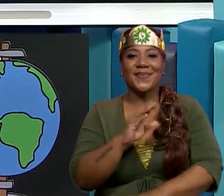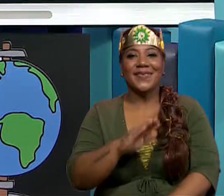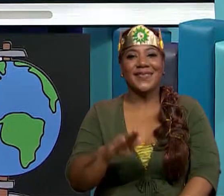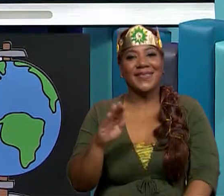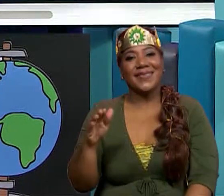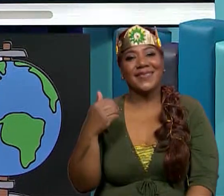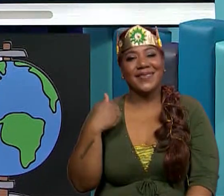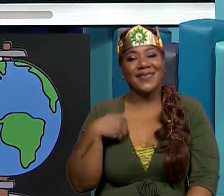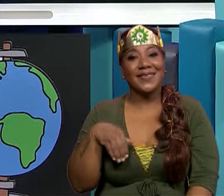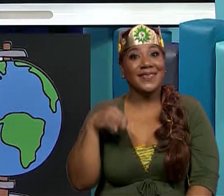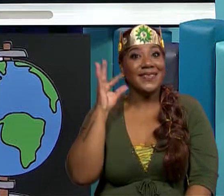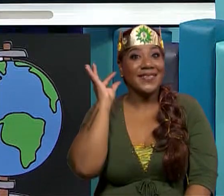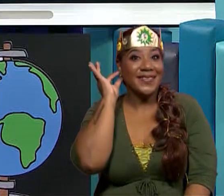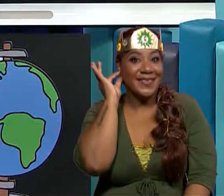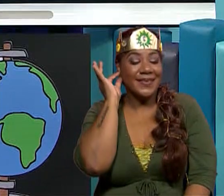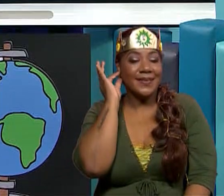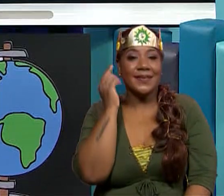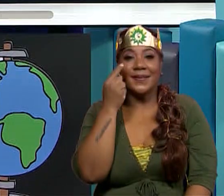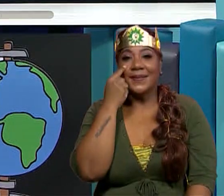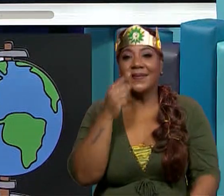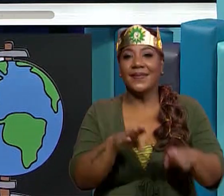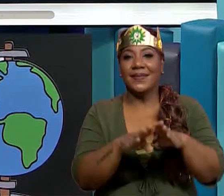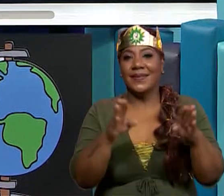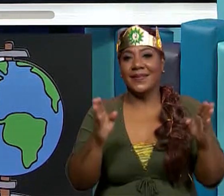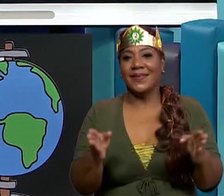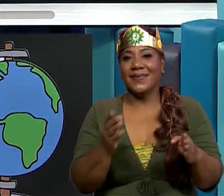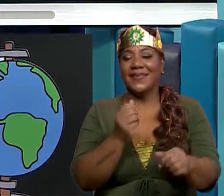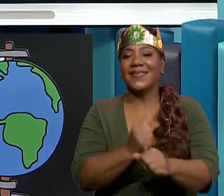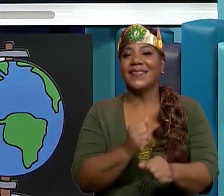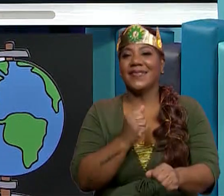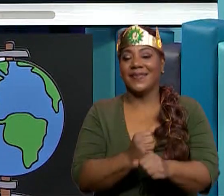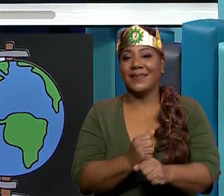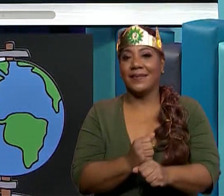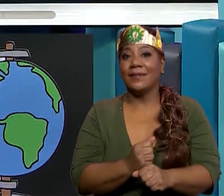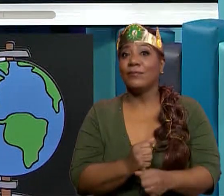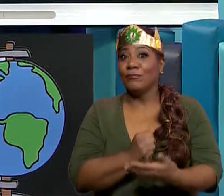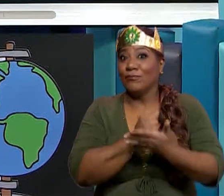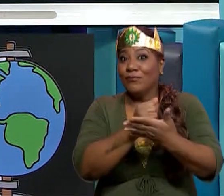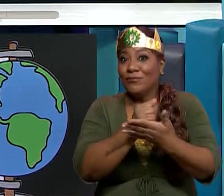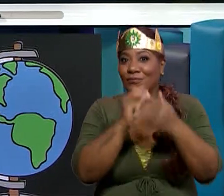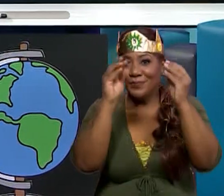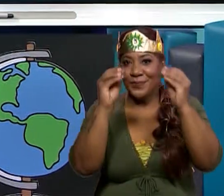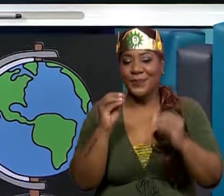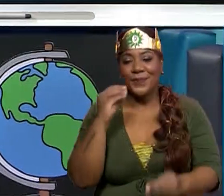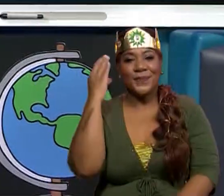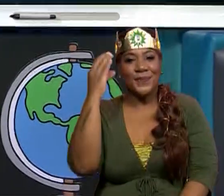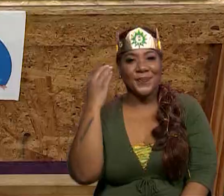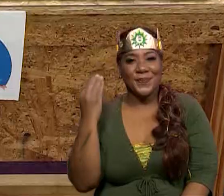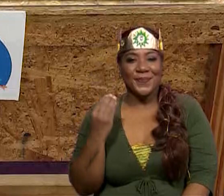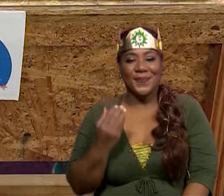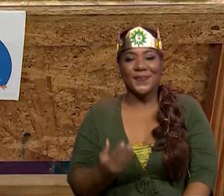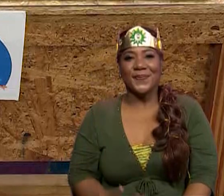la mesa de trabajo para ver qué tanto vamos a hacer y que necesito que me apoyen. Así que, vamos de una vez.